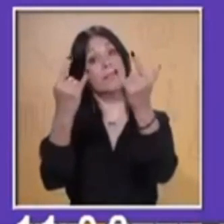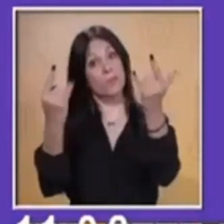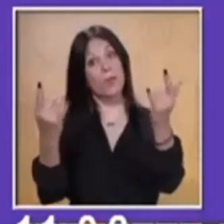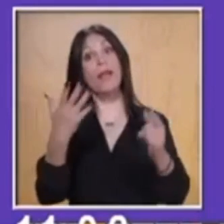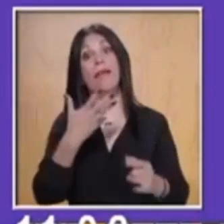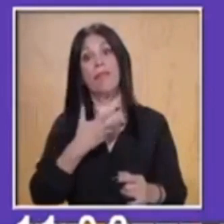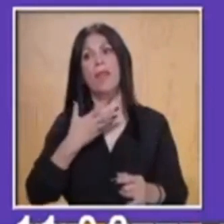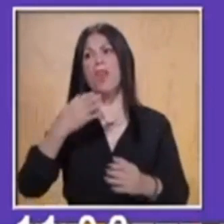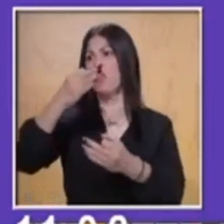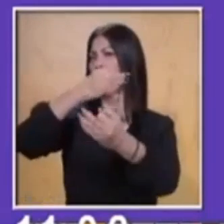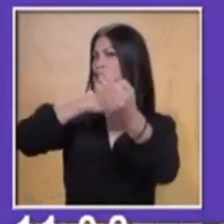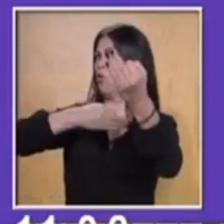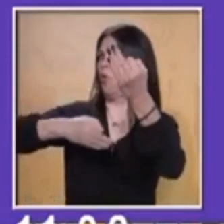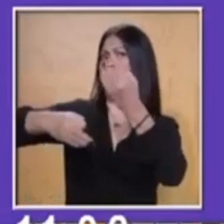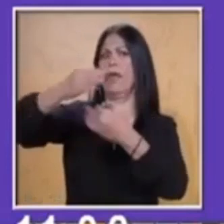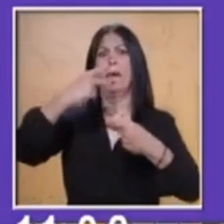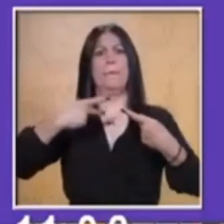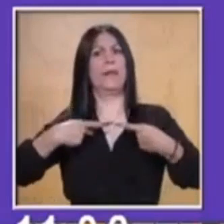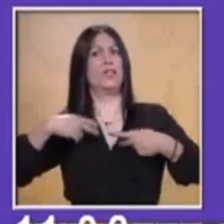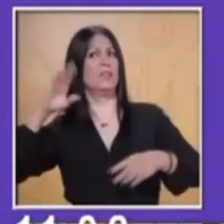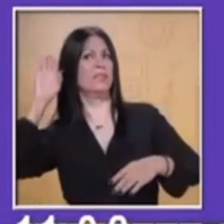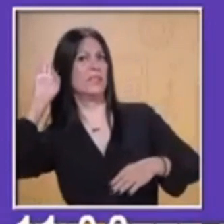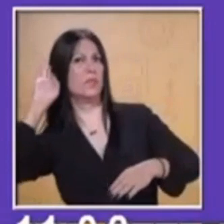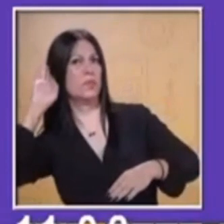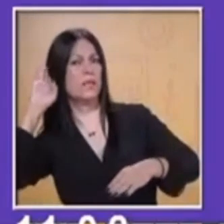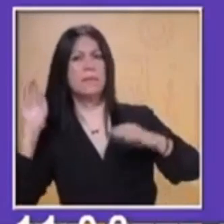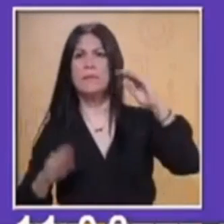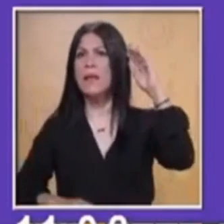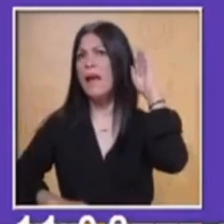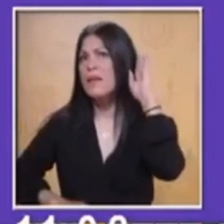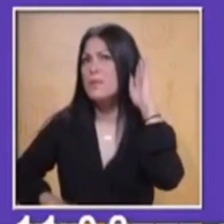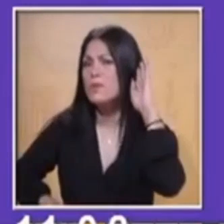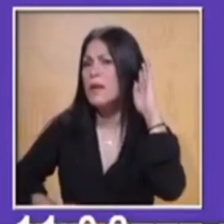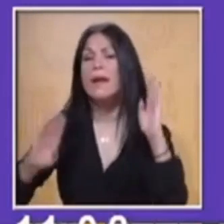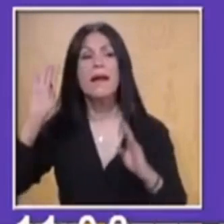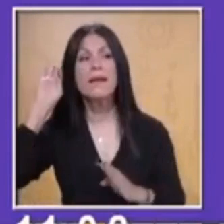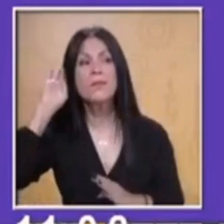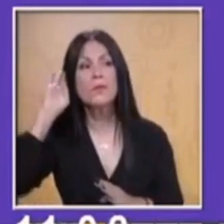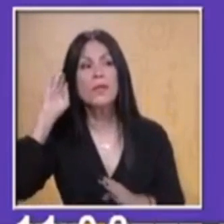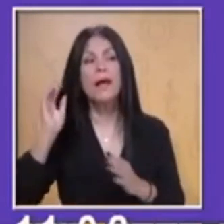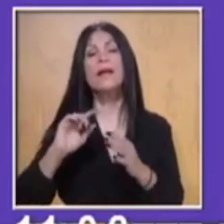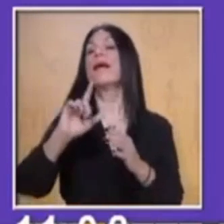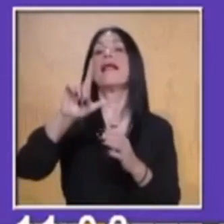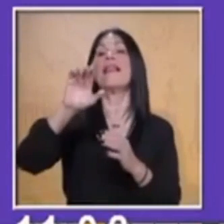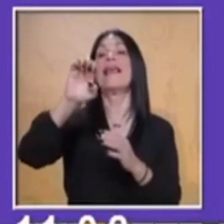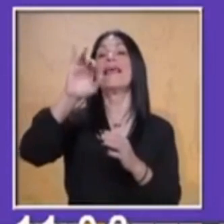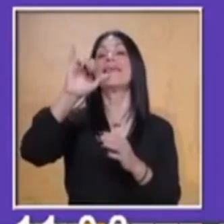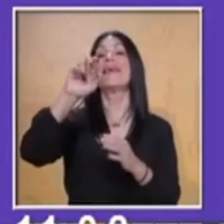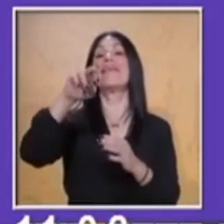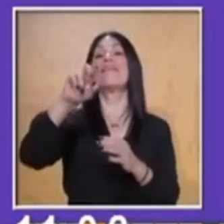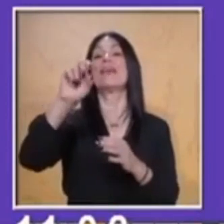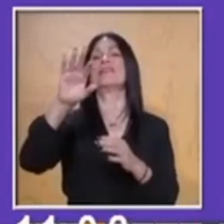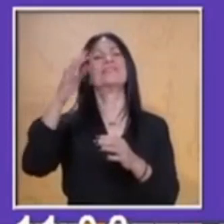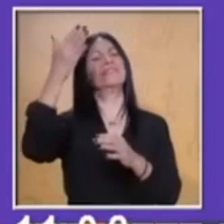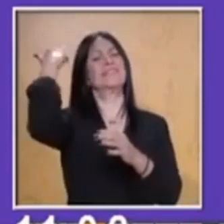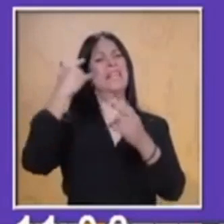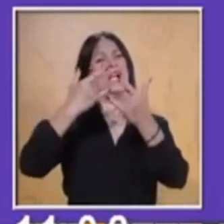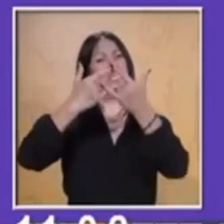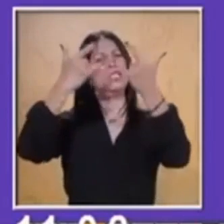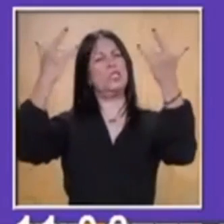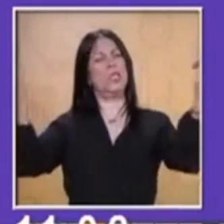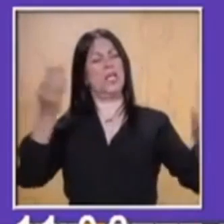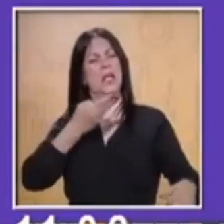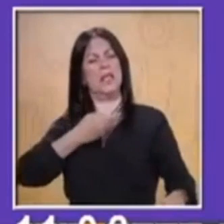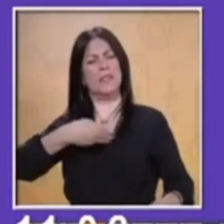todas iguales. Esta historia data de la época de la colonia. Como recordarán, este tema ya lo